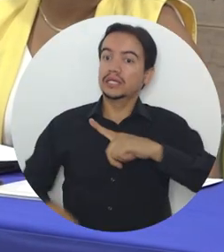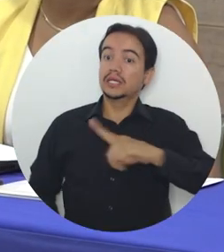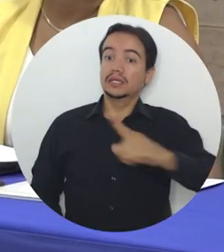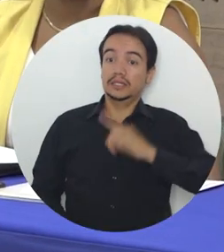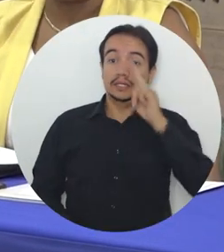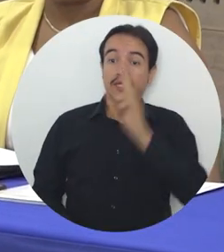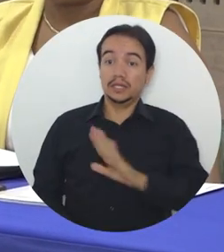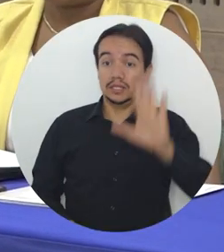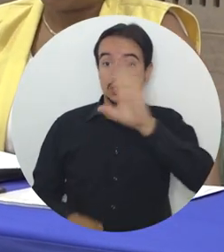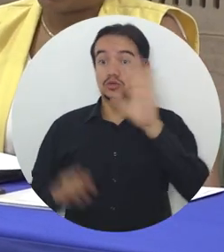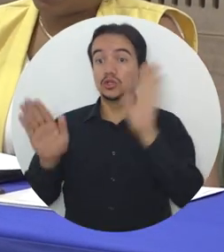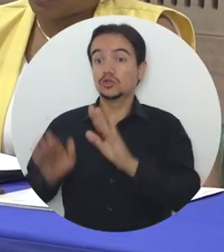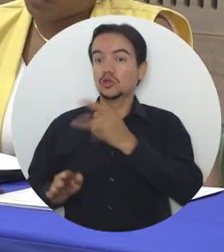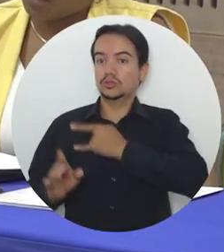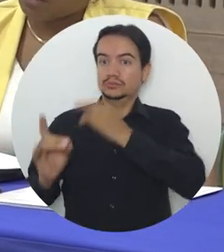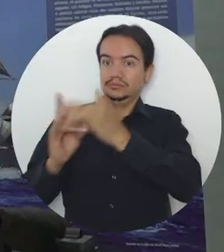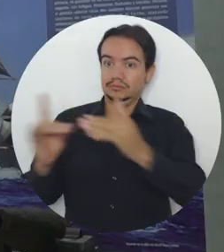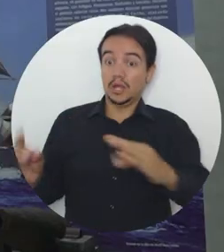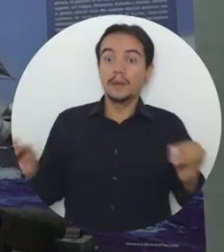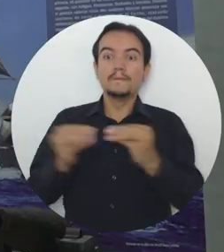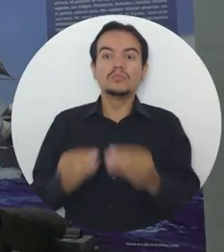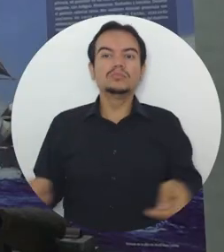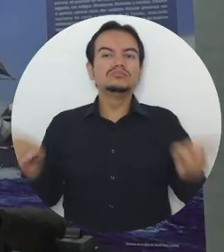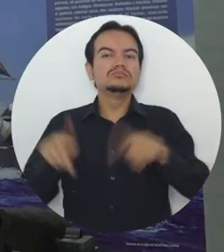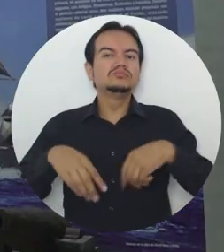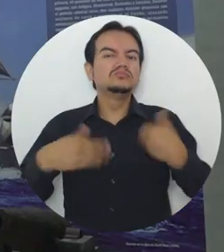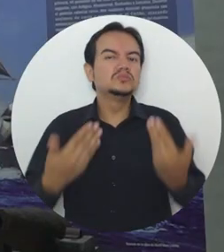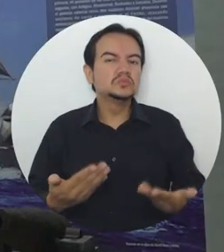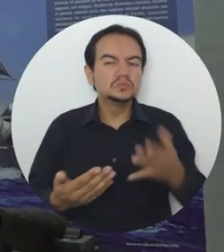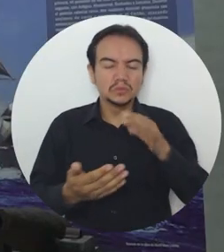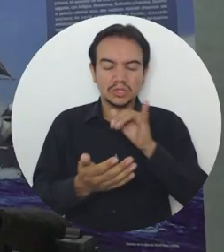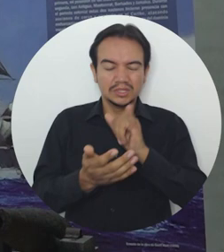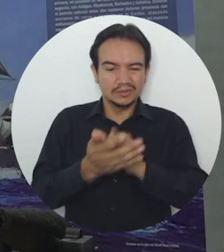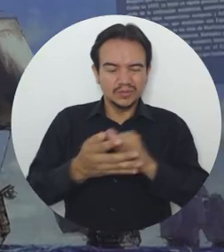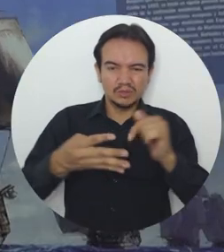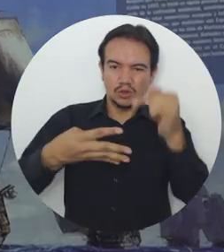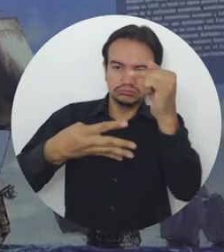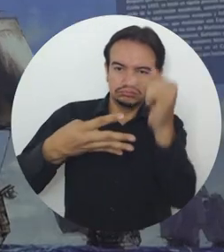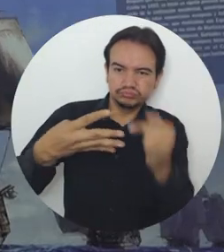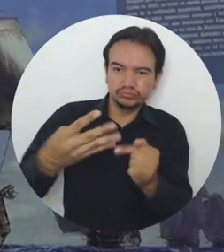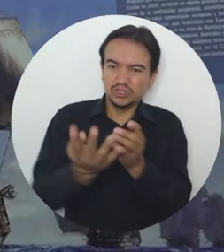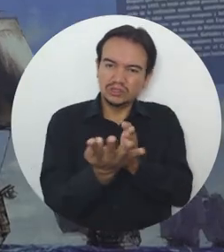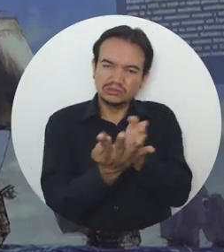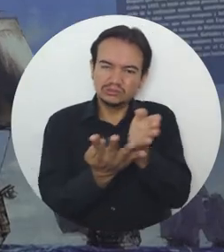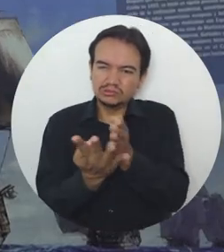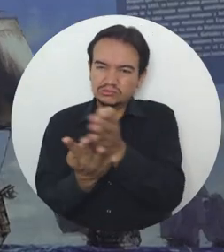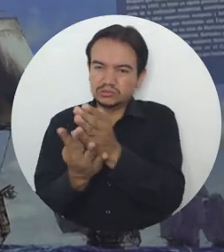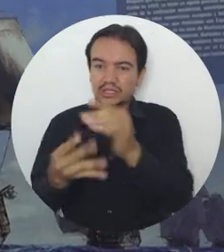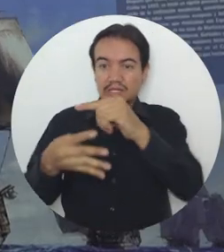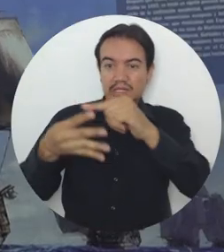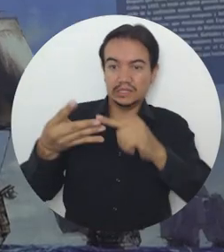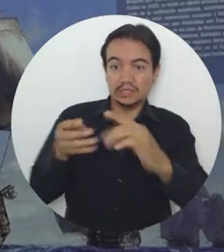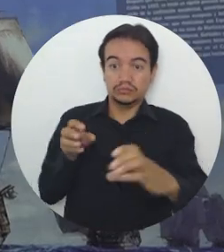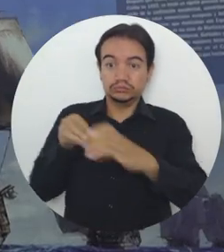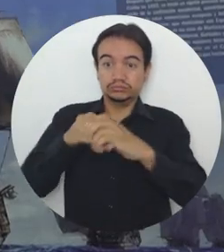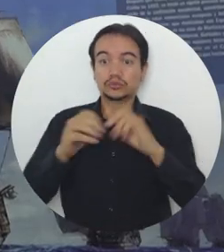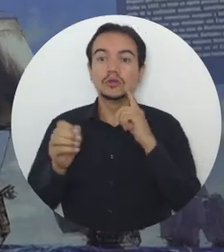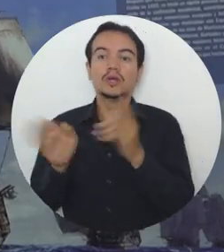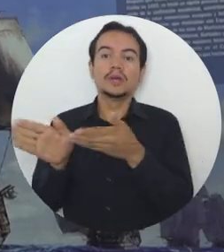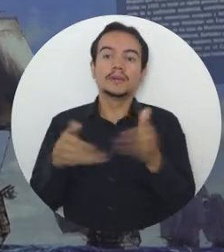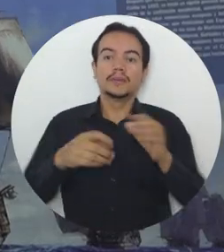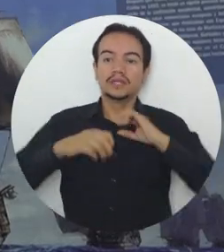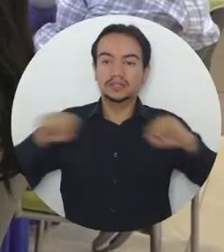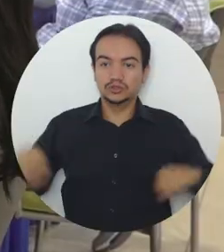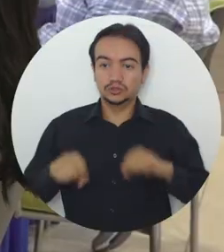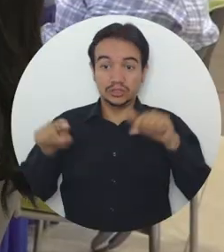compromisos en este sentido. Aparte de ello, pues el cumplimiento efectivo de muchas de las cuatro líneas, digamos, estructurales de este Plan de Acción de la